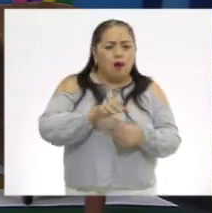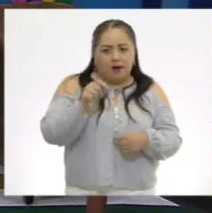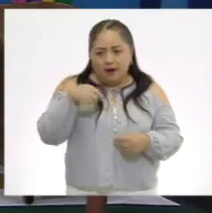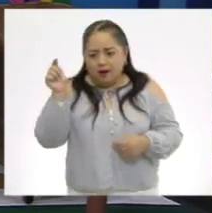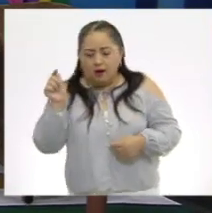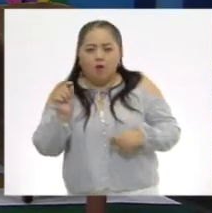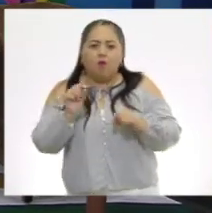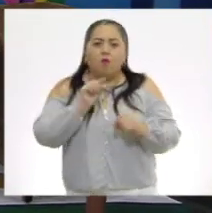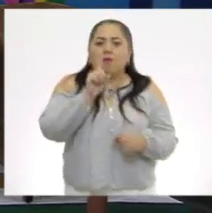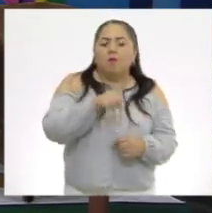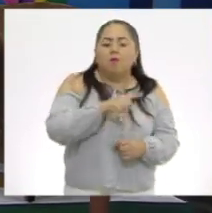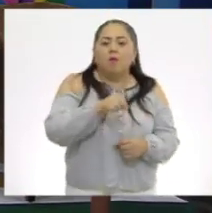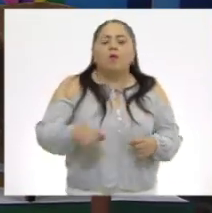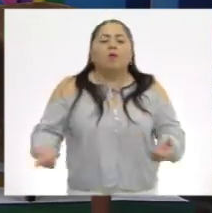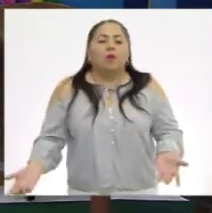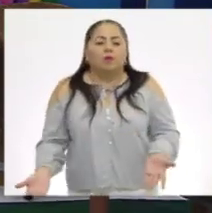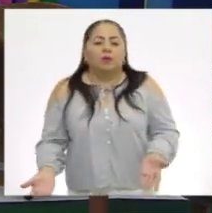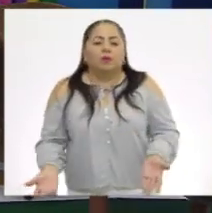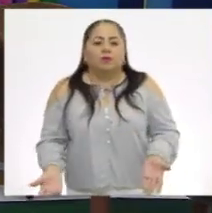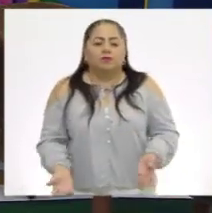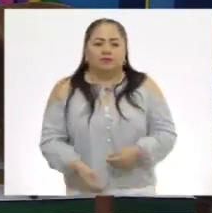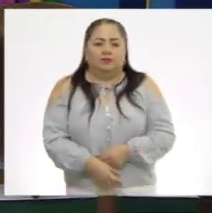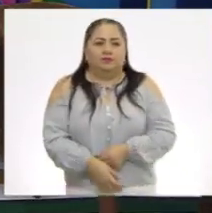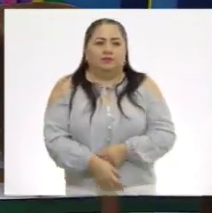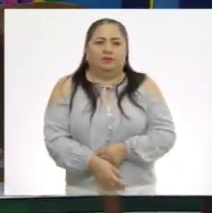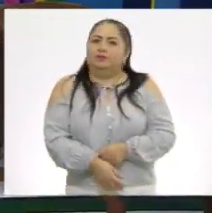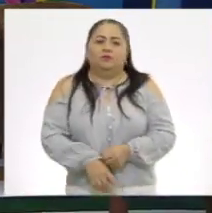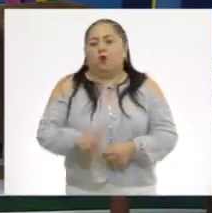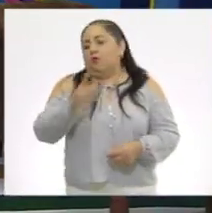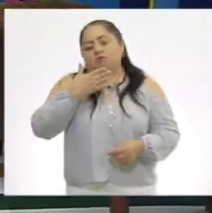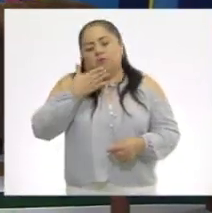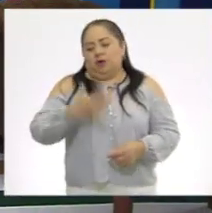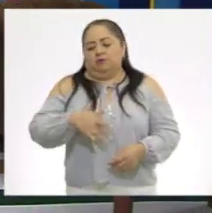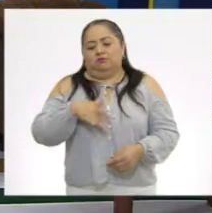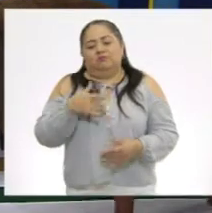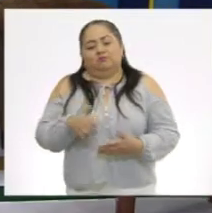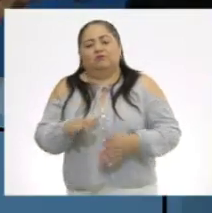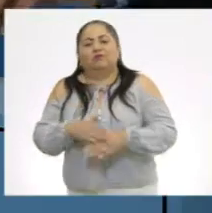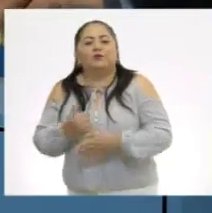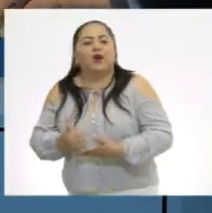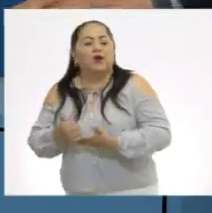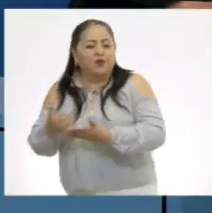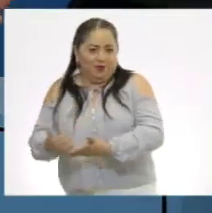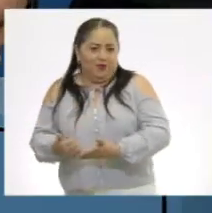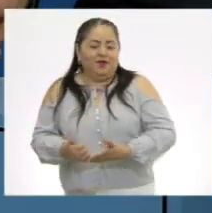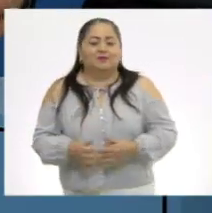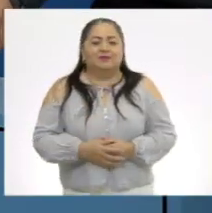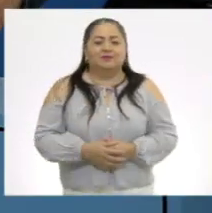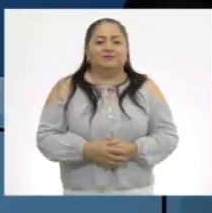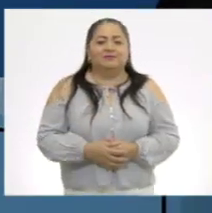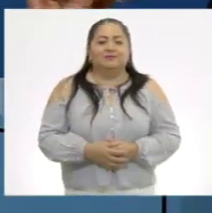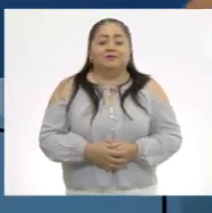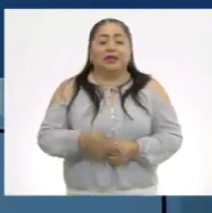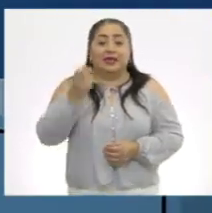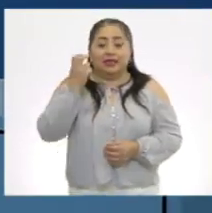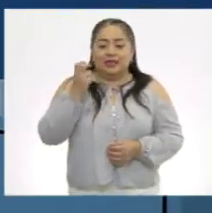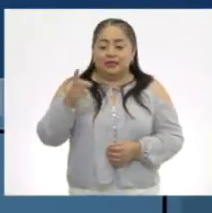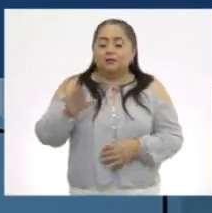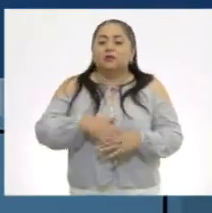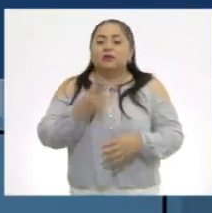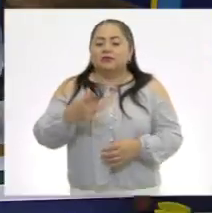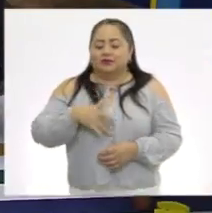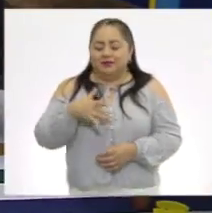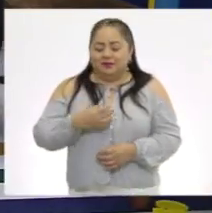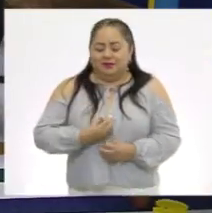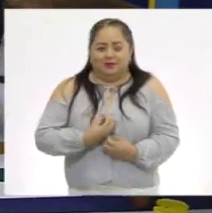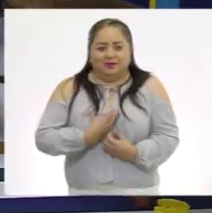¿En el botecito que beneficia o que afecta a las personas? No, se siente súper bien. Palomita. Exacto, palomita. Me dijiste que se sentía una